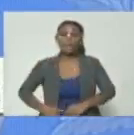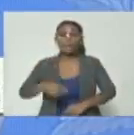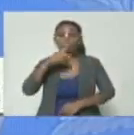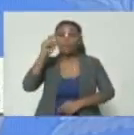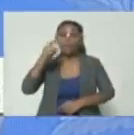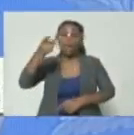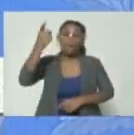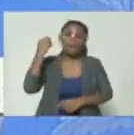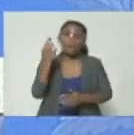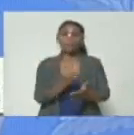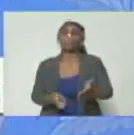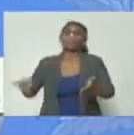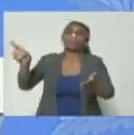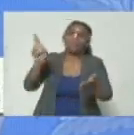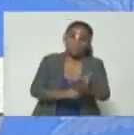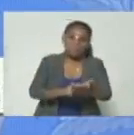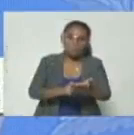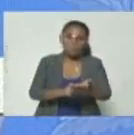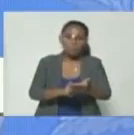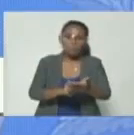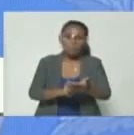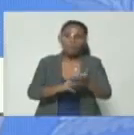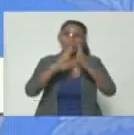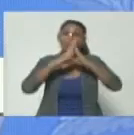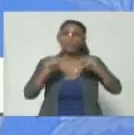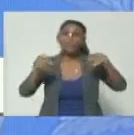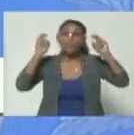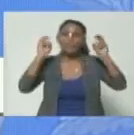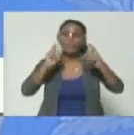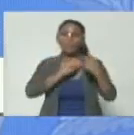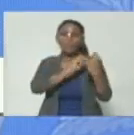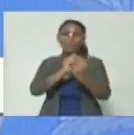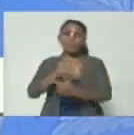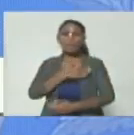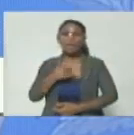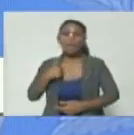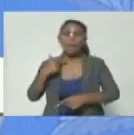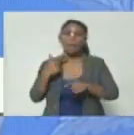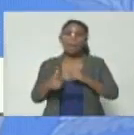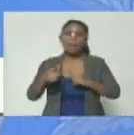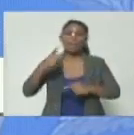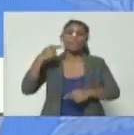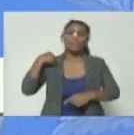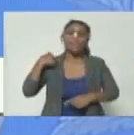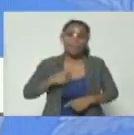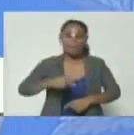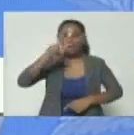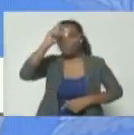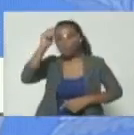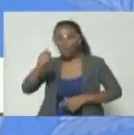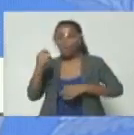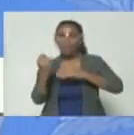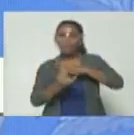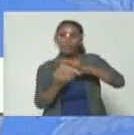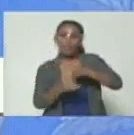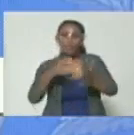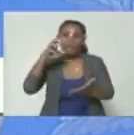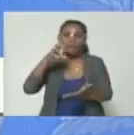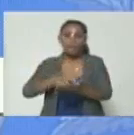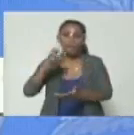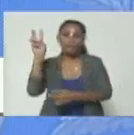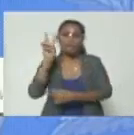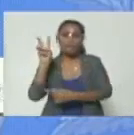ayer ratificó que todo el diálogo que quieran pero tienen que reconocer las instituciones del estado